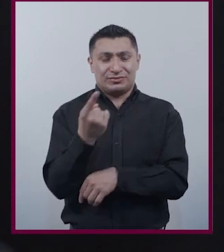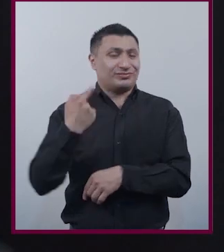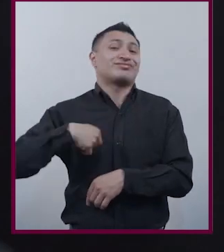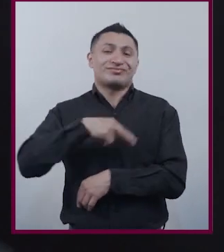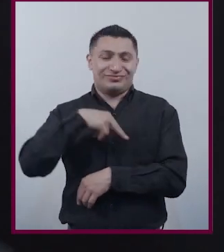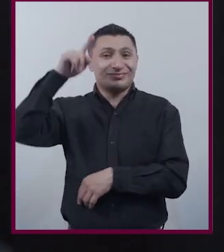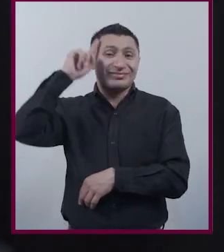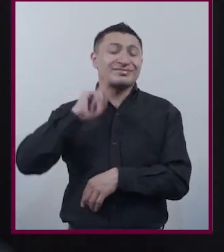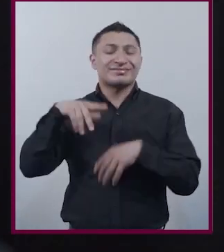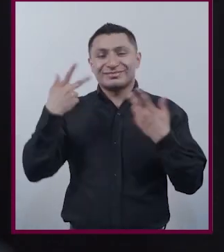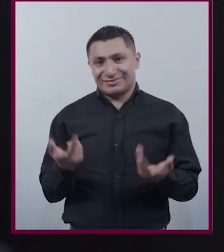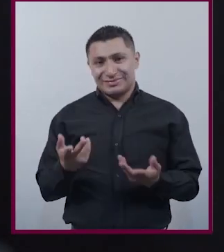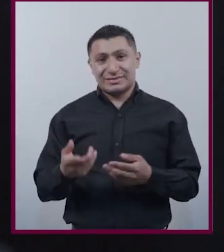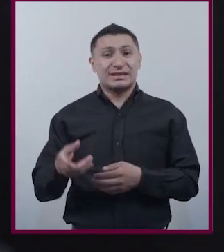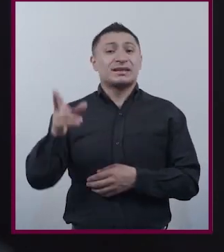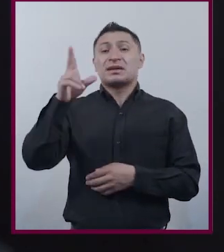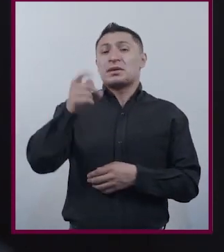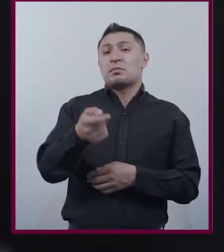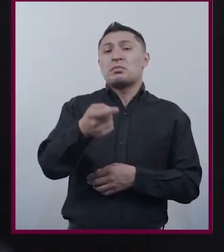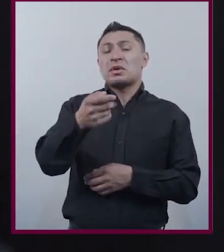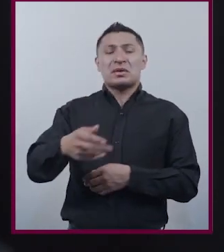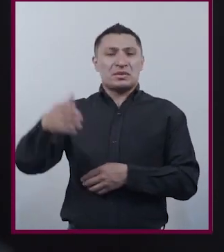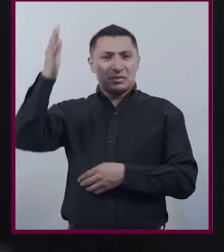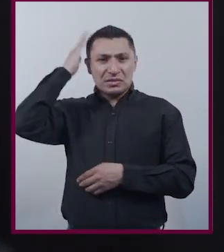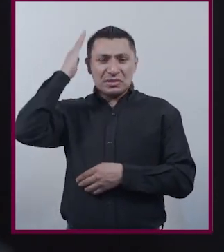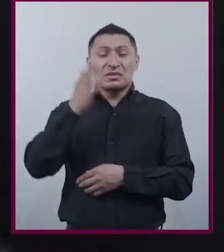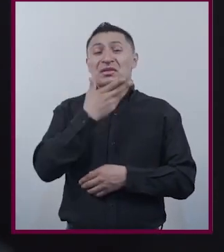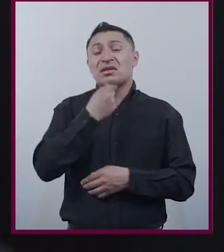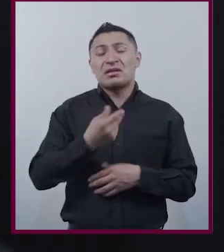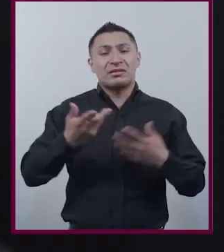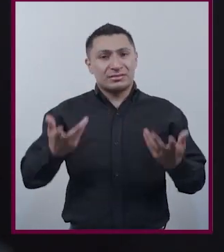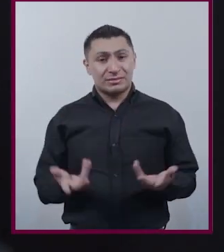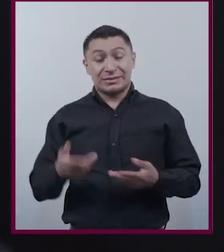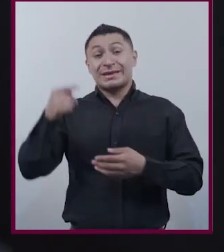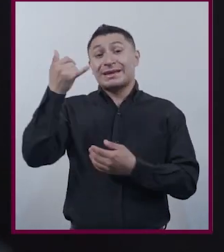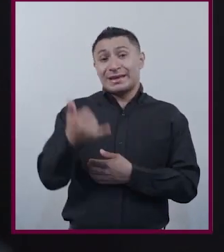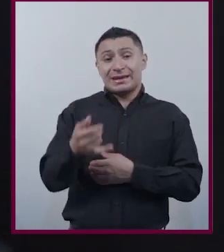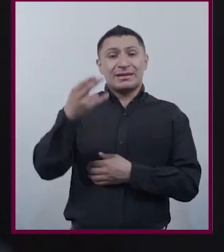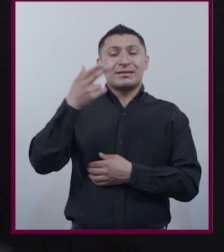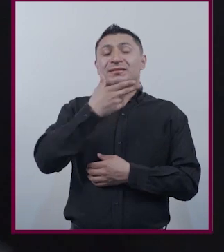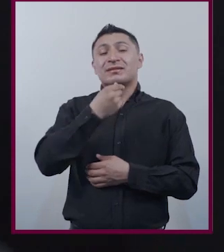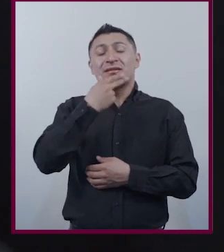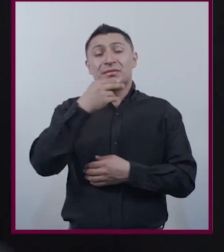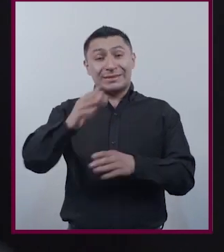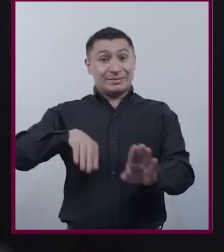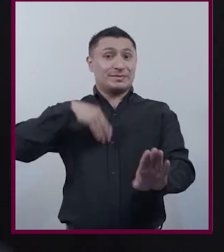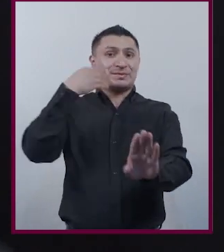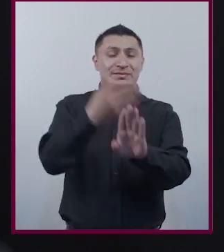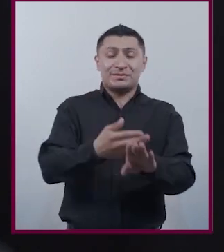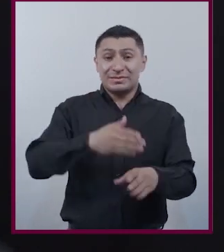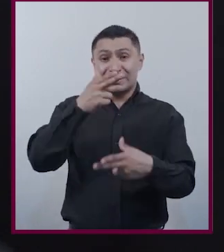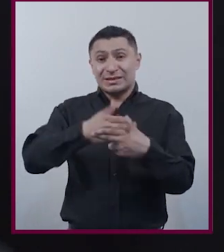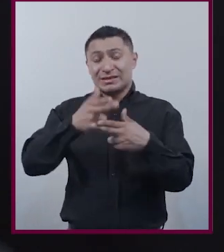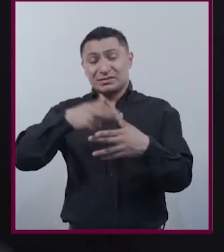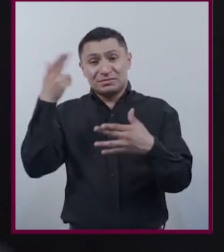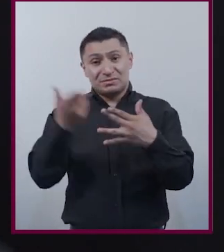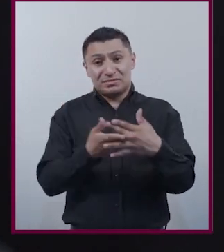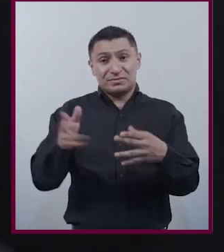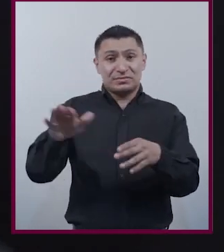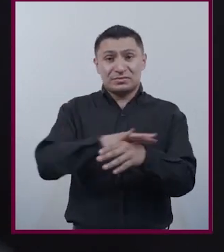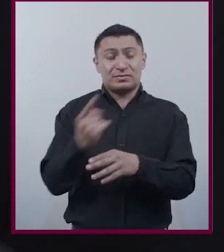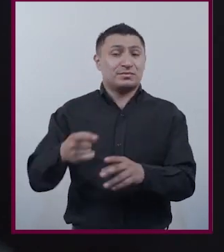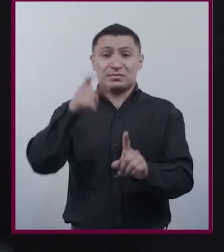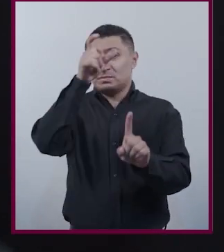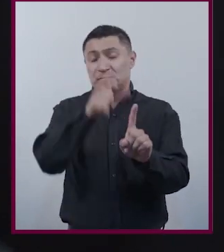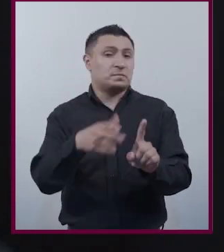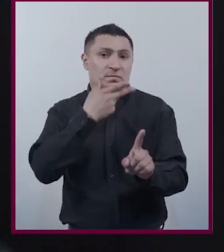¿Que casi no hubiera mandatarios de género masculino? ¿Y que a los hombres los violentaran incluso hasta la muerte simplemente por ser